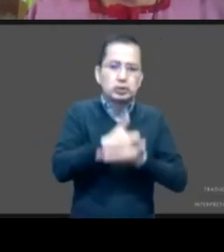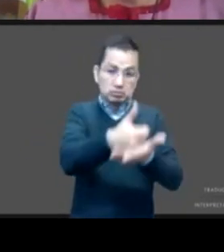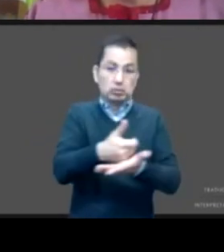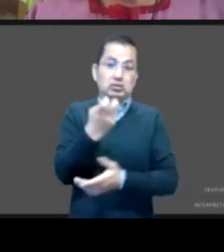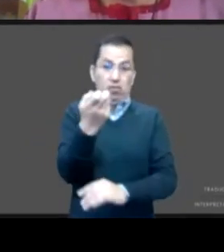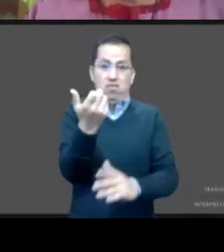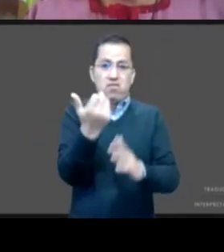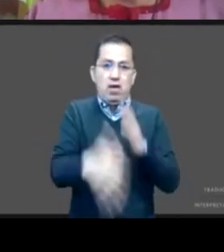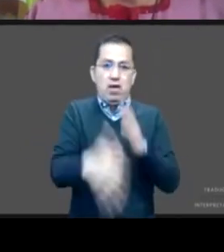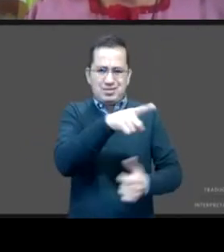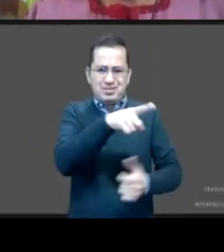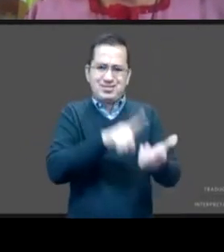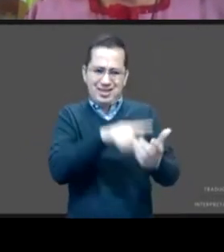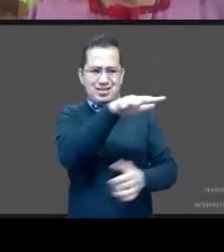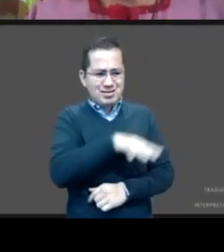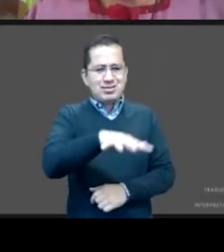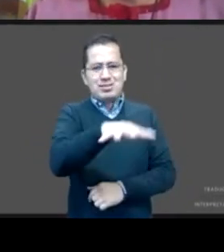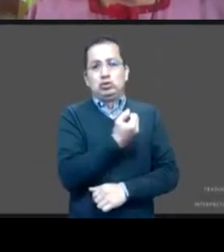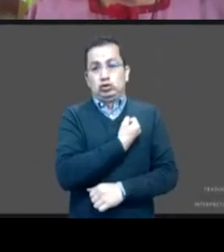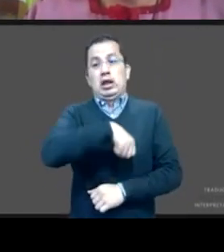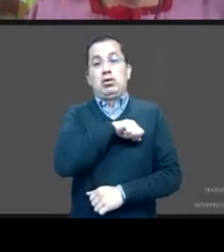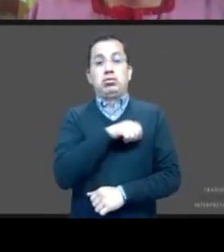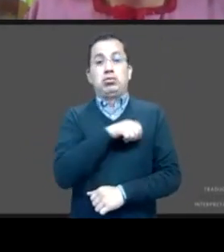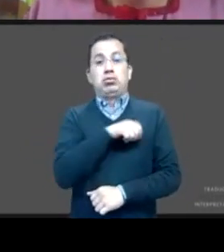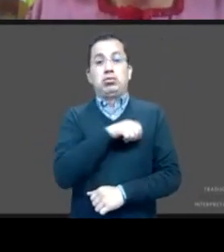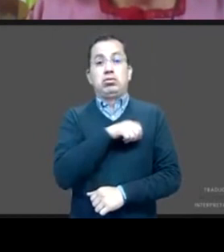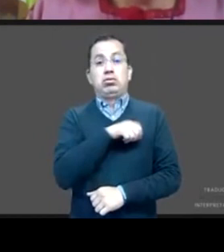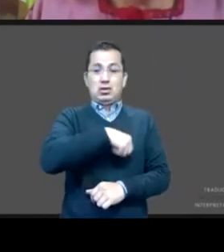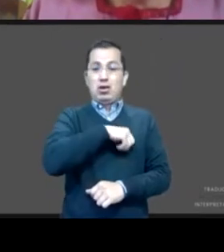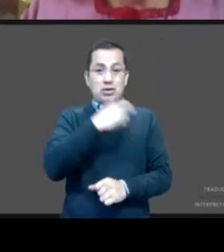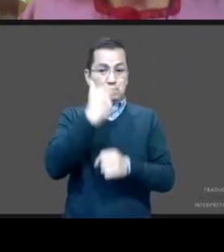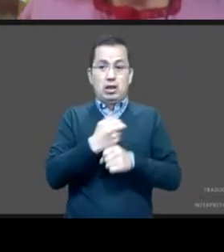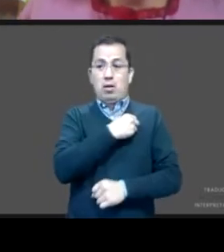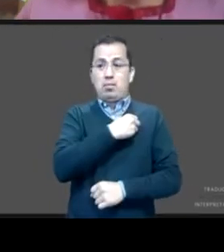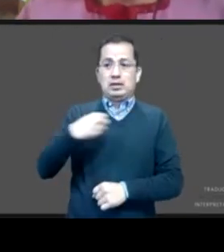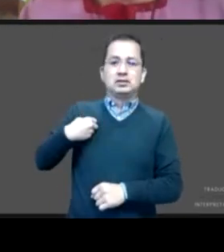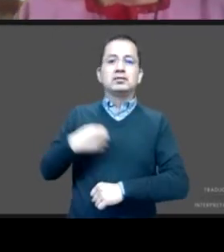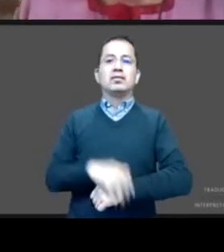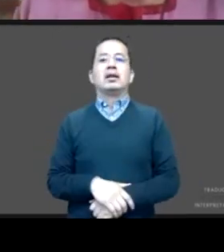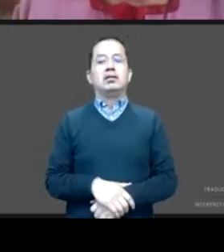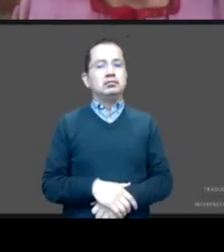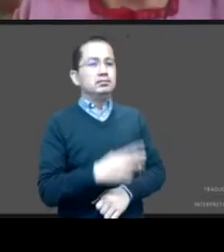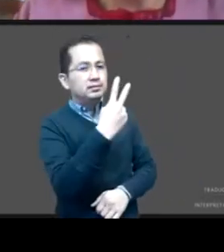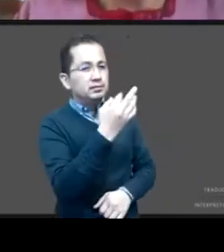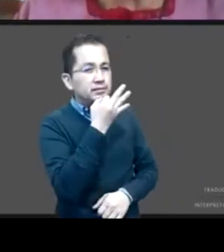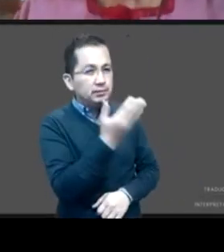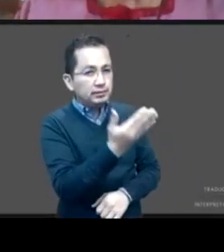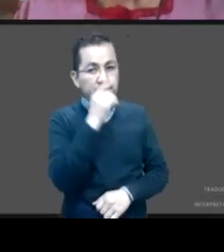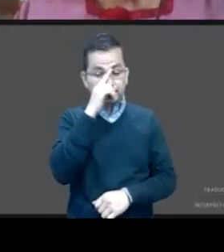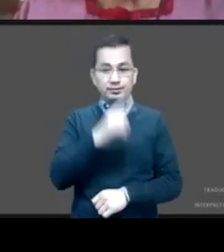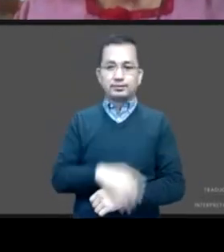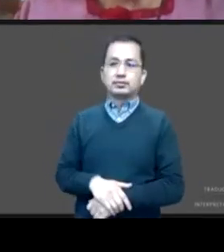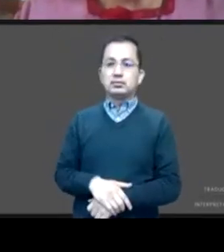realmente la obligación que tenemos desde el sector salud. Dos minutos, Carla. Uno de estos casos